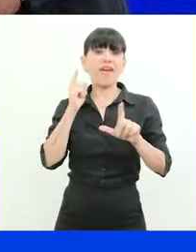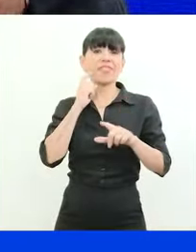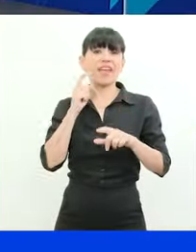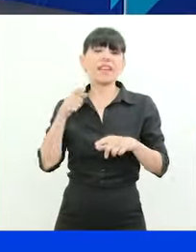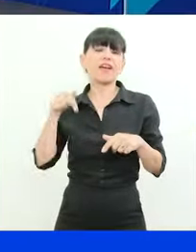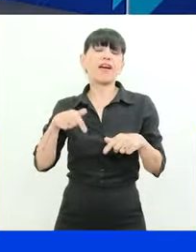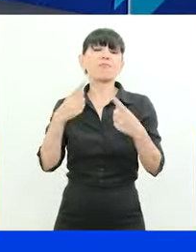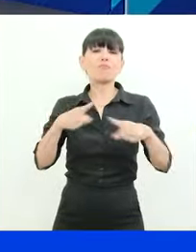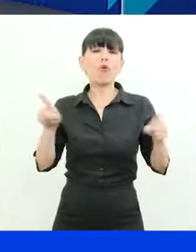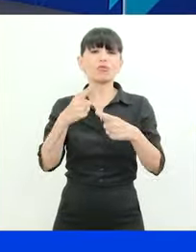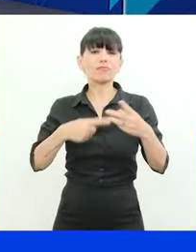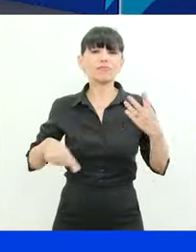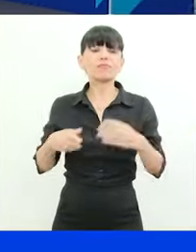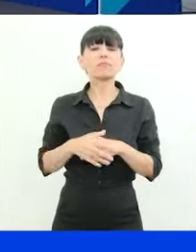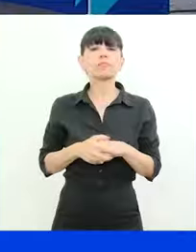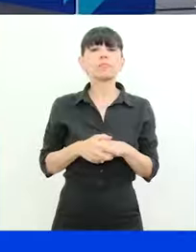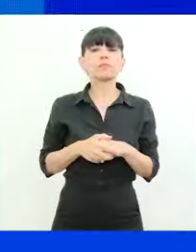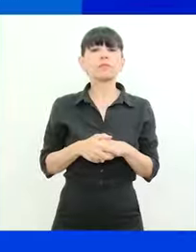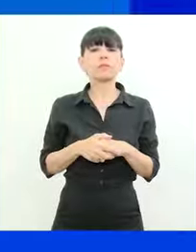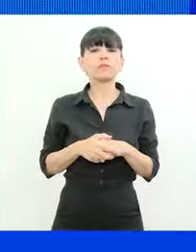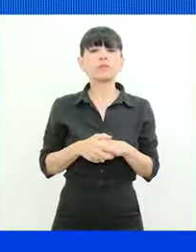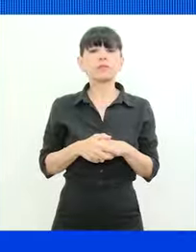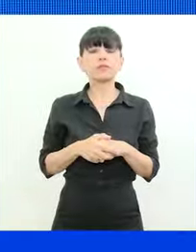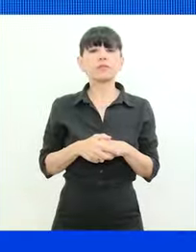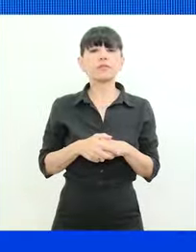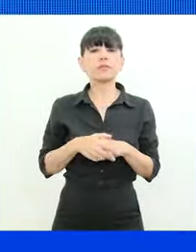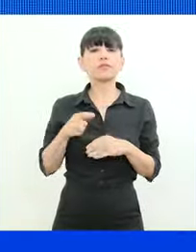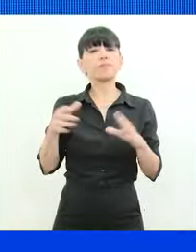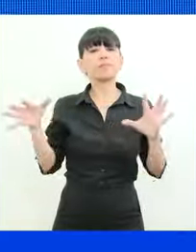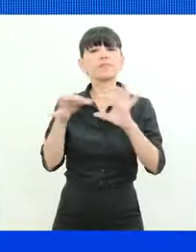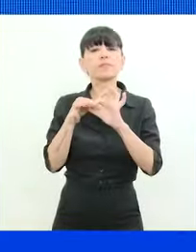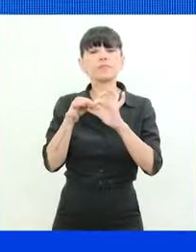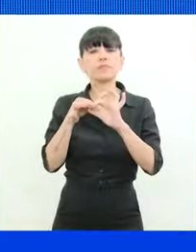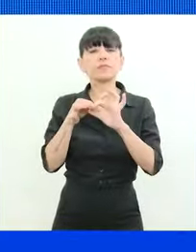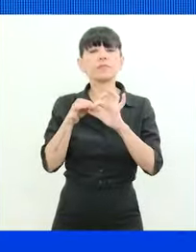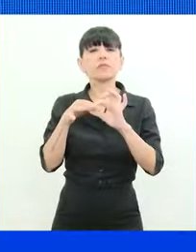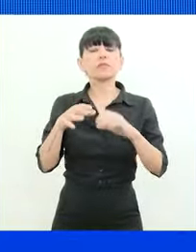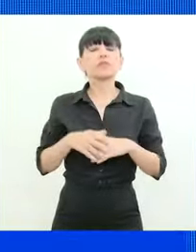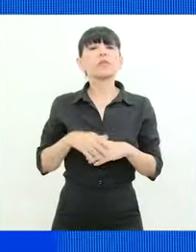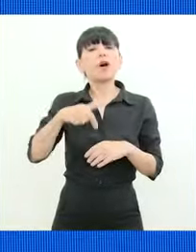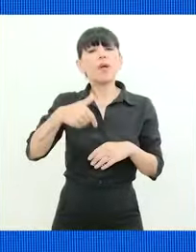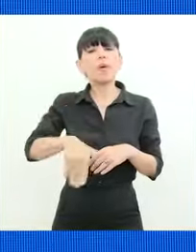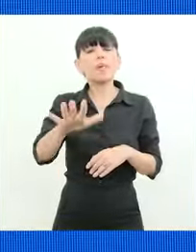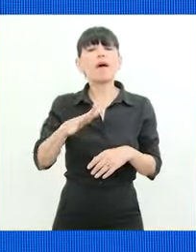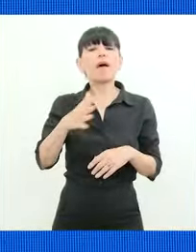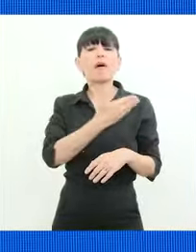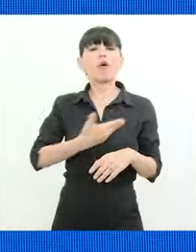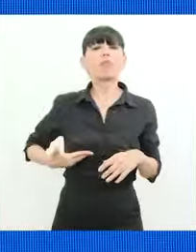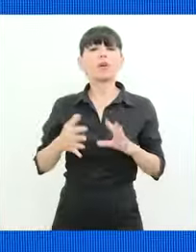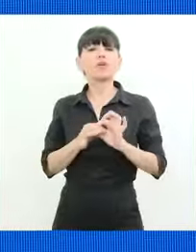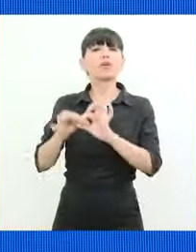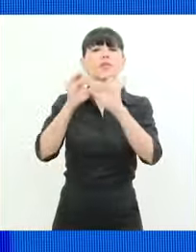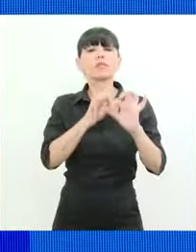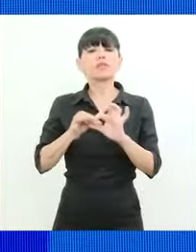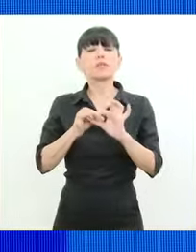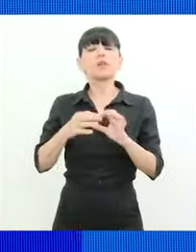del Chamamé, Chaco, Corrientes, el Puente General Belgrano, que nos une. ¿Vamos a hacer un gobierno de unidad? Lo vamos a saber en un